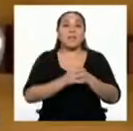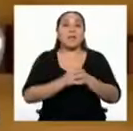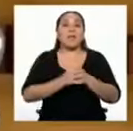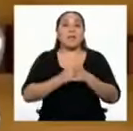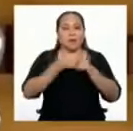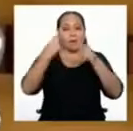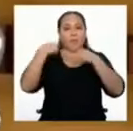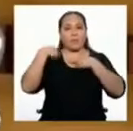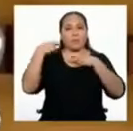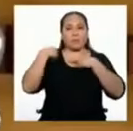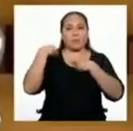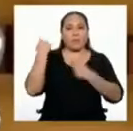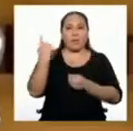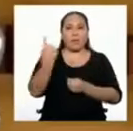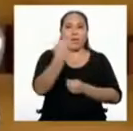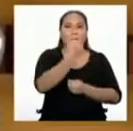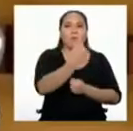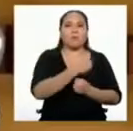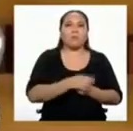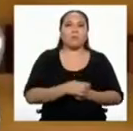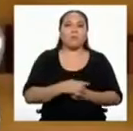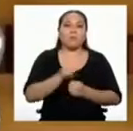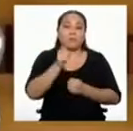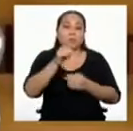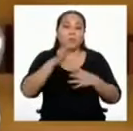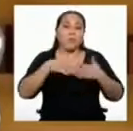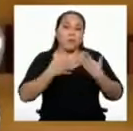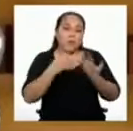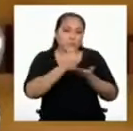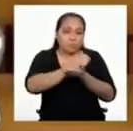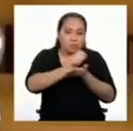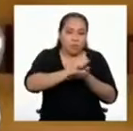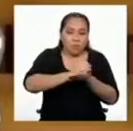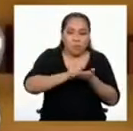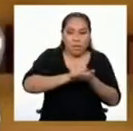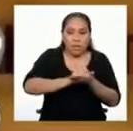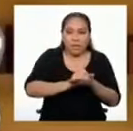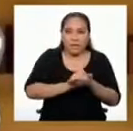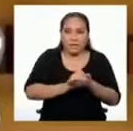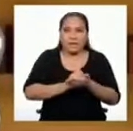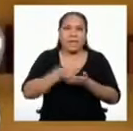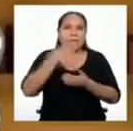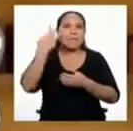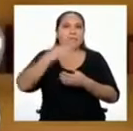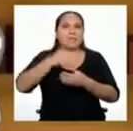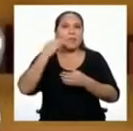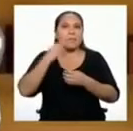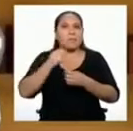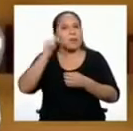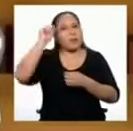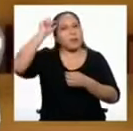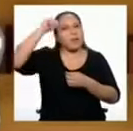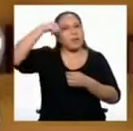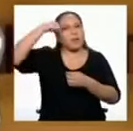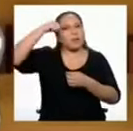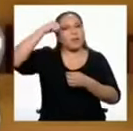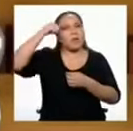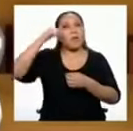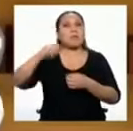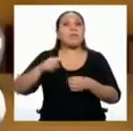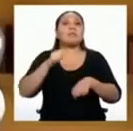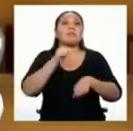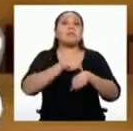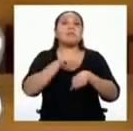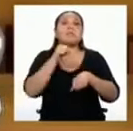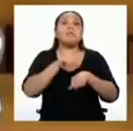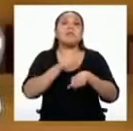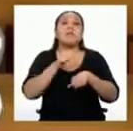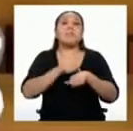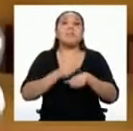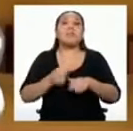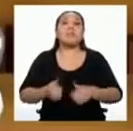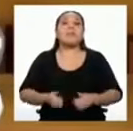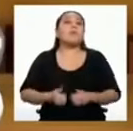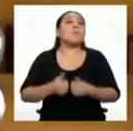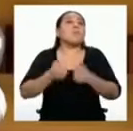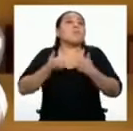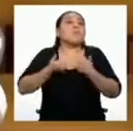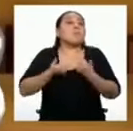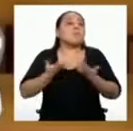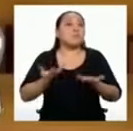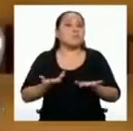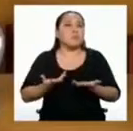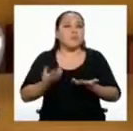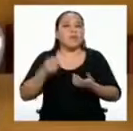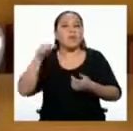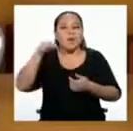como ciudadanos y ciudadanas, puedes recalcar que debemos tener siempre presente ese día que estamos viviendo una situación que nos